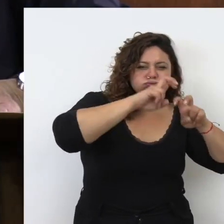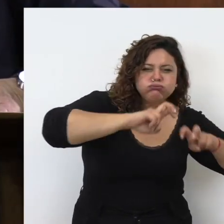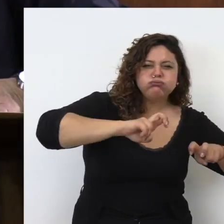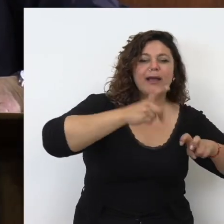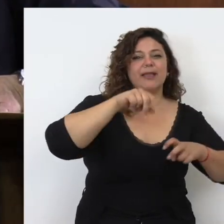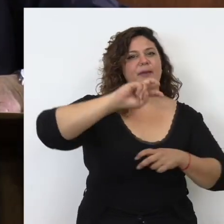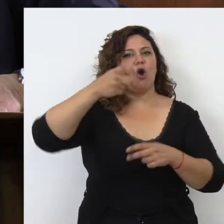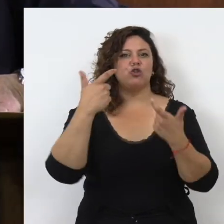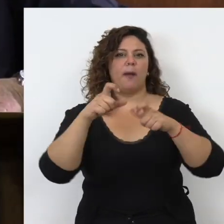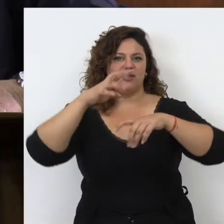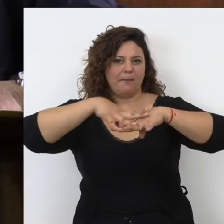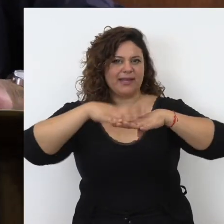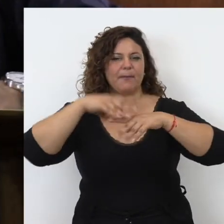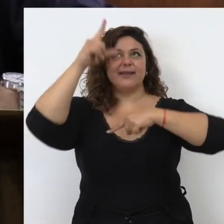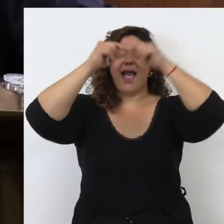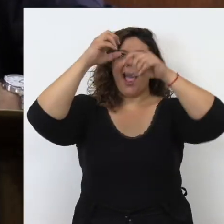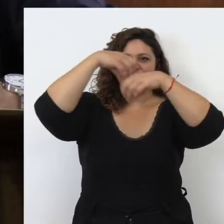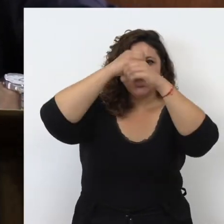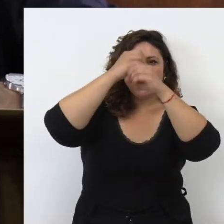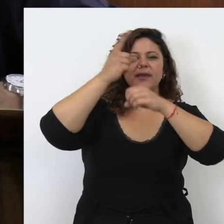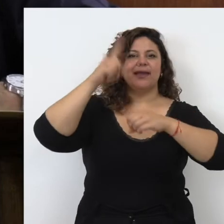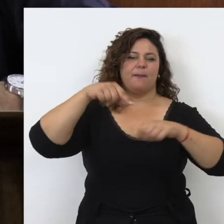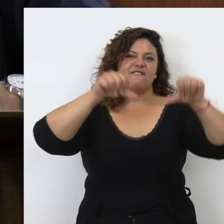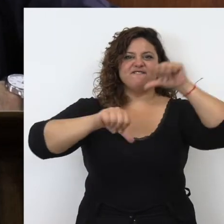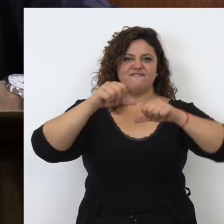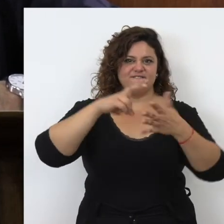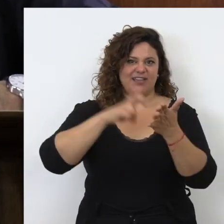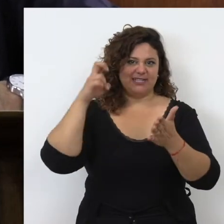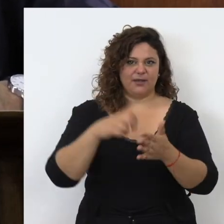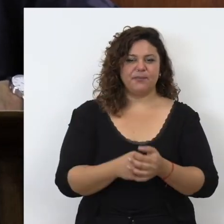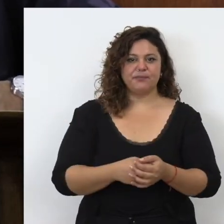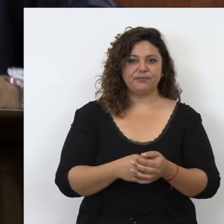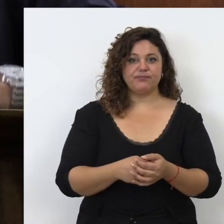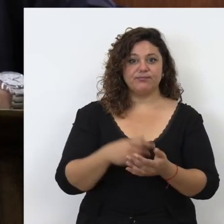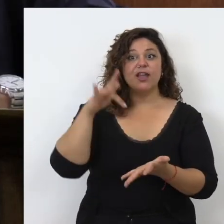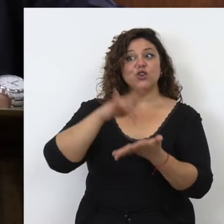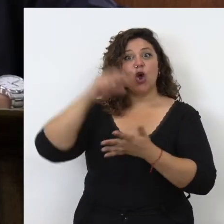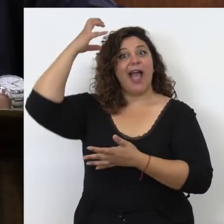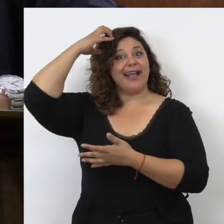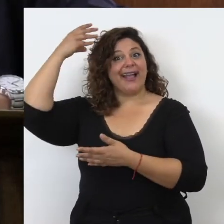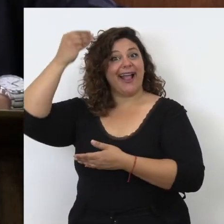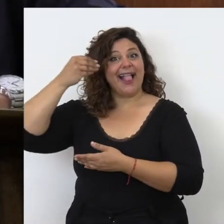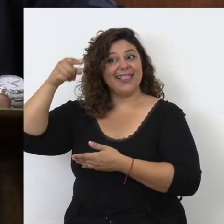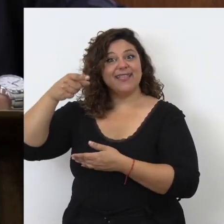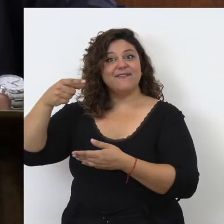campos como las matemáticas, como hemos dicho, la astronomía y la física. Después de la muerte del califa, en